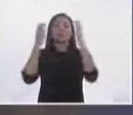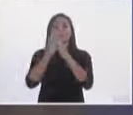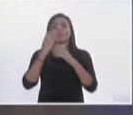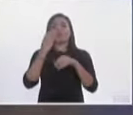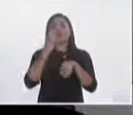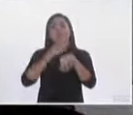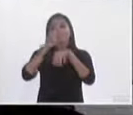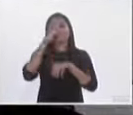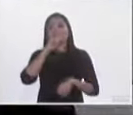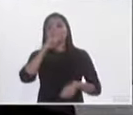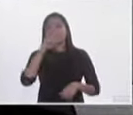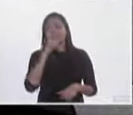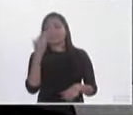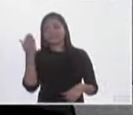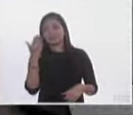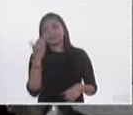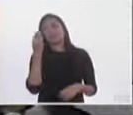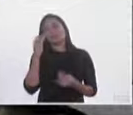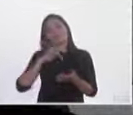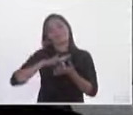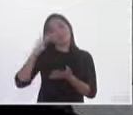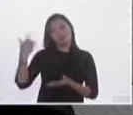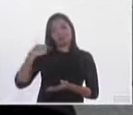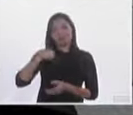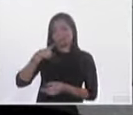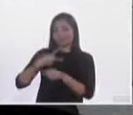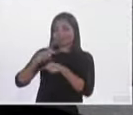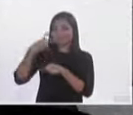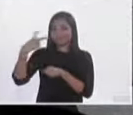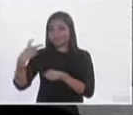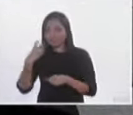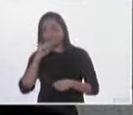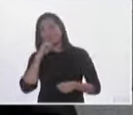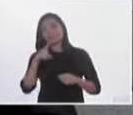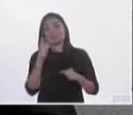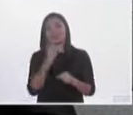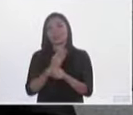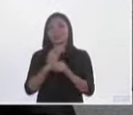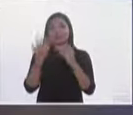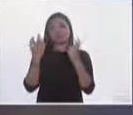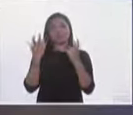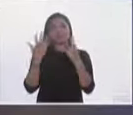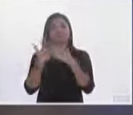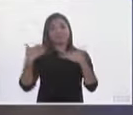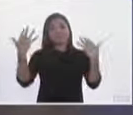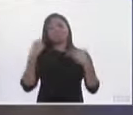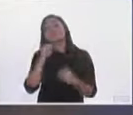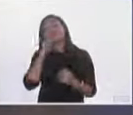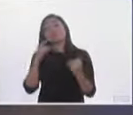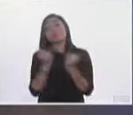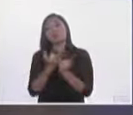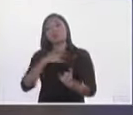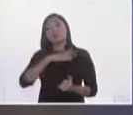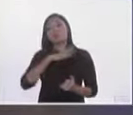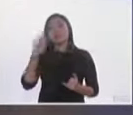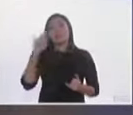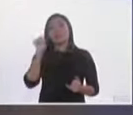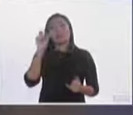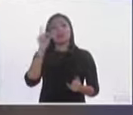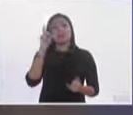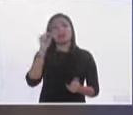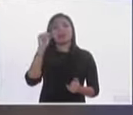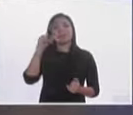Diputado, bienvenido. Muy buenas tardes, gracias por invitarme. Un saludo a todo el amplio auditorio de C7. También está con nosotros Adriana Costa Silva, profesor